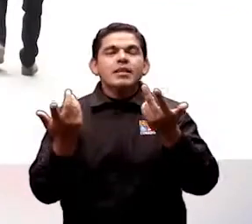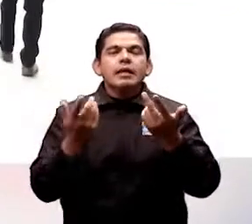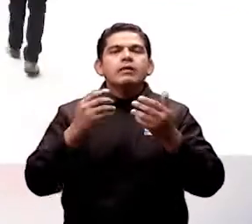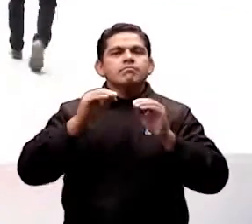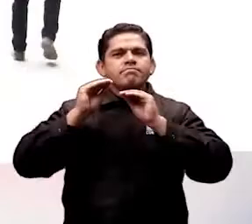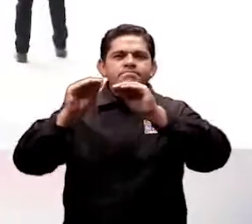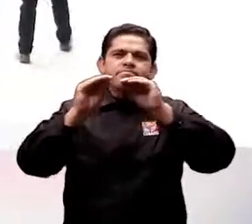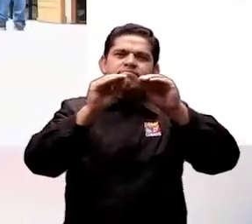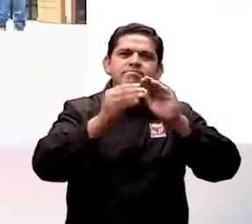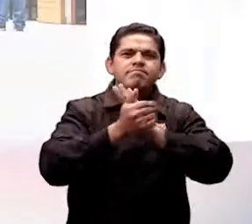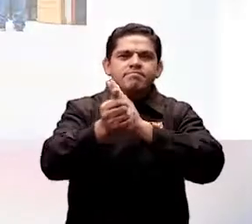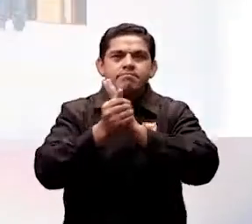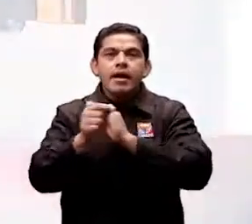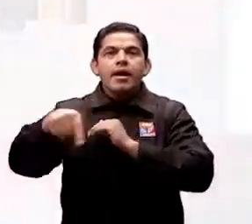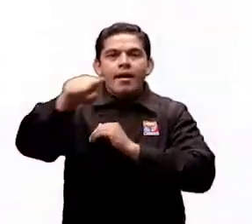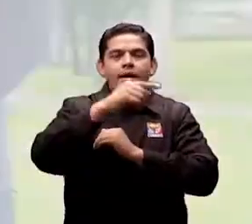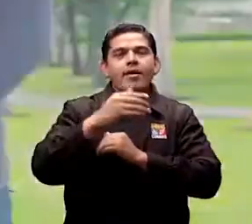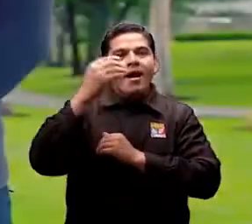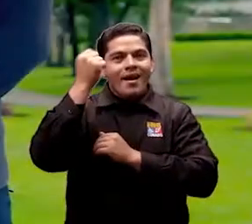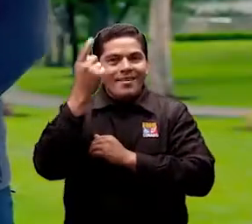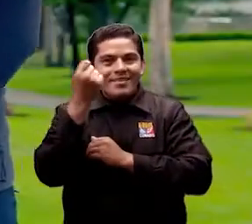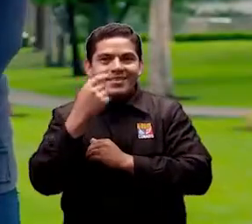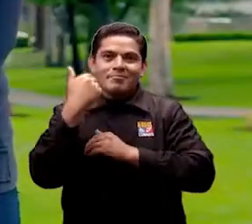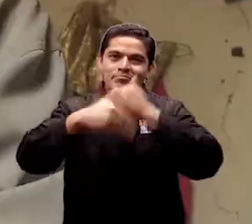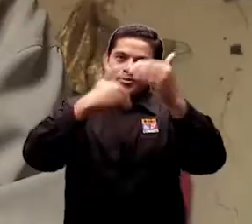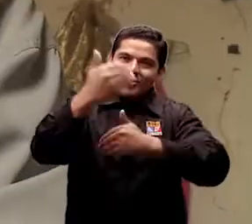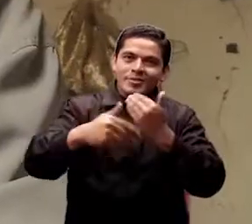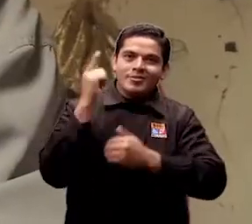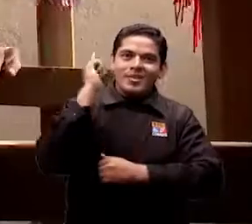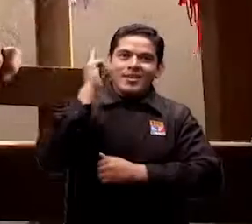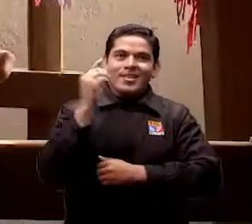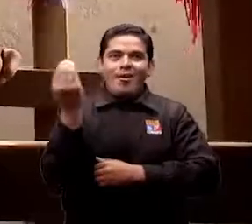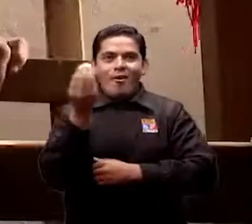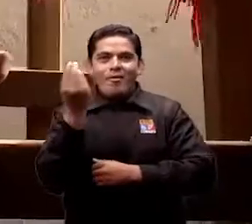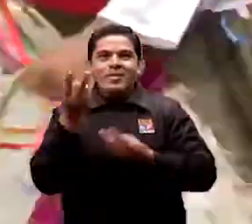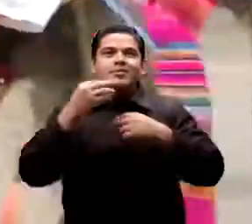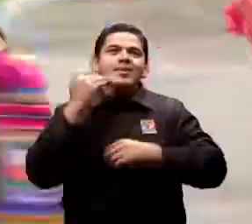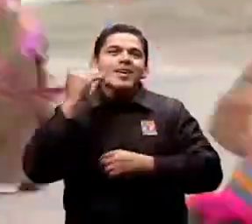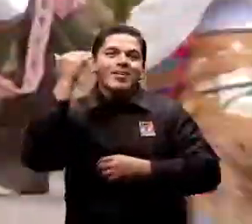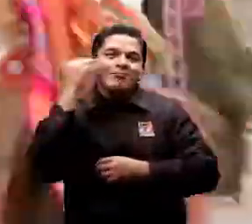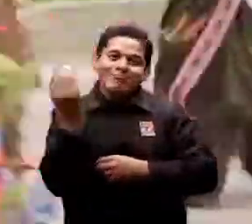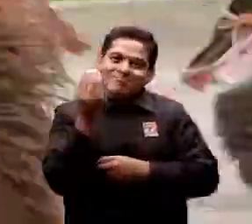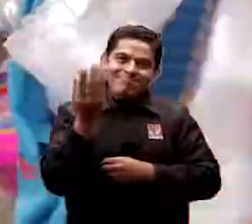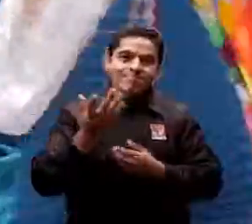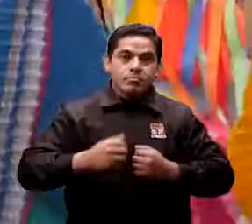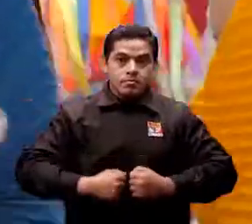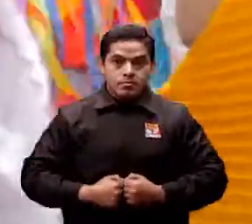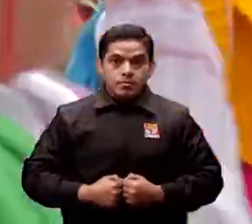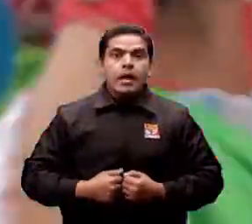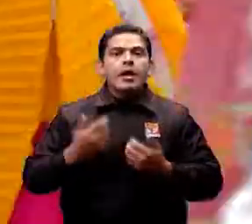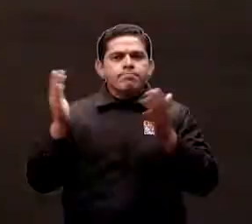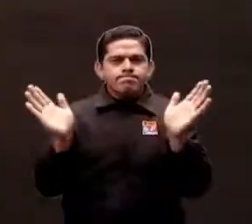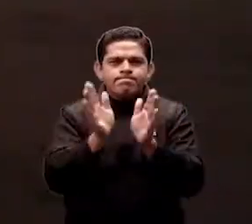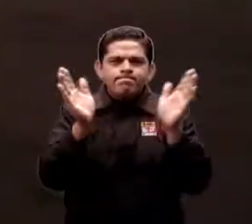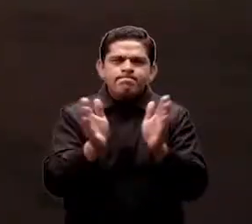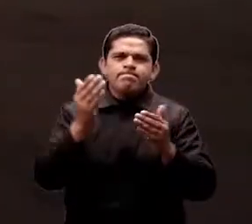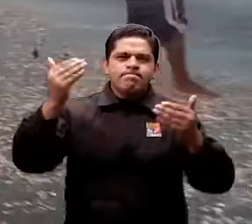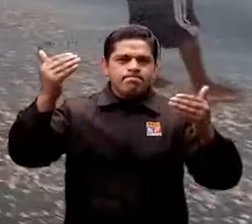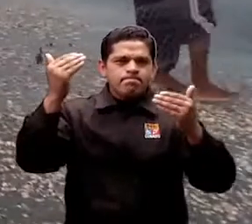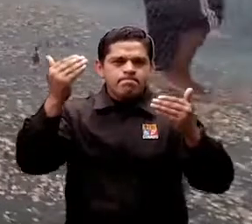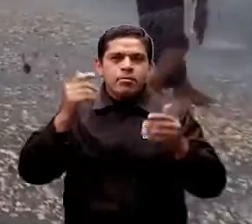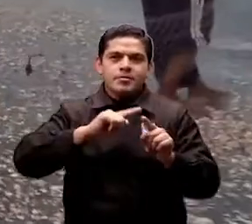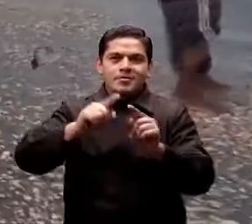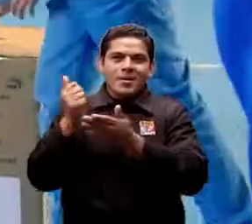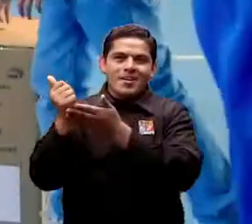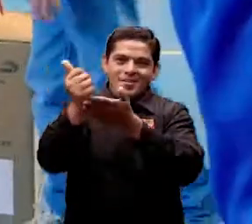consiste en entender los procesos de liderazgo juvenil y con adultos mayores. Impulsaremos la igualdad con políticas de acción